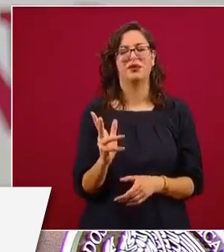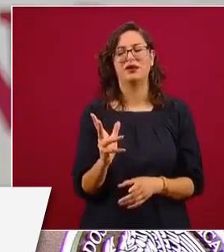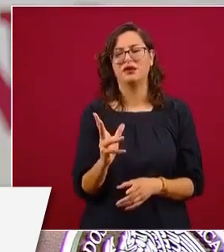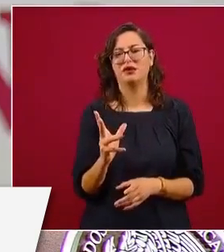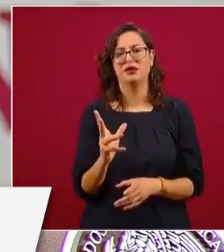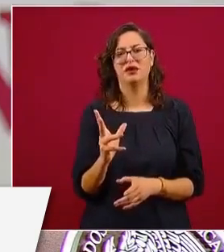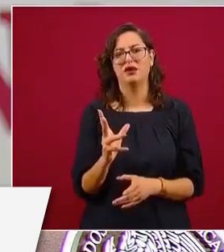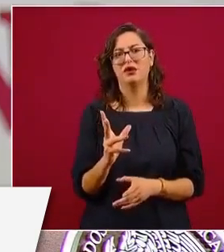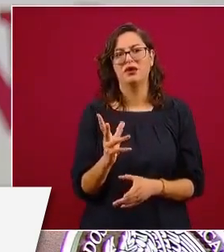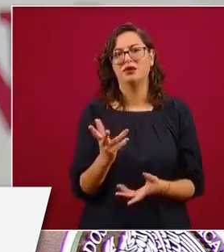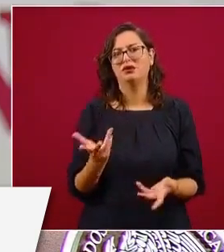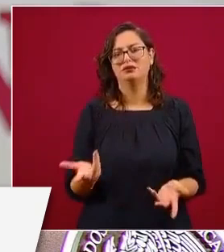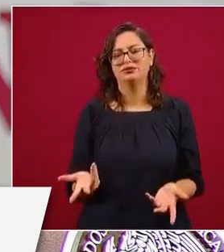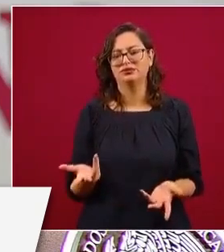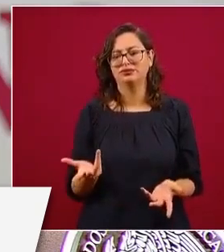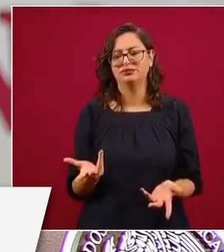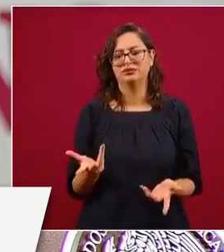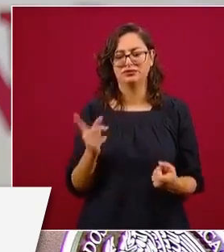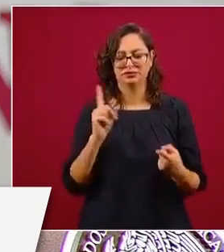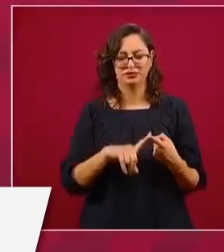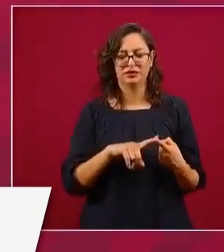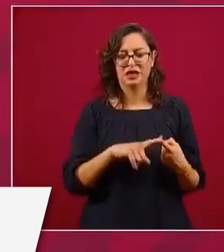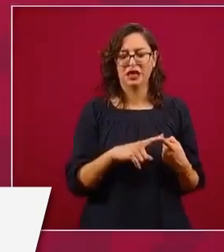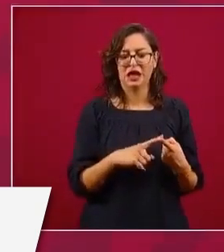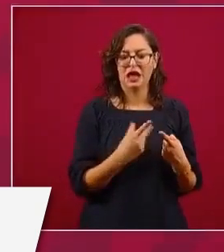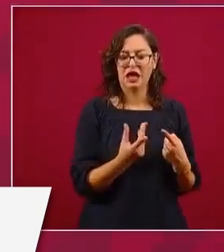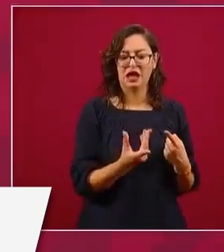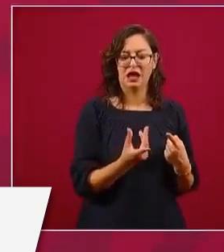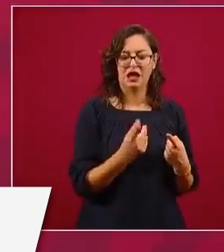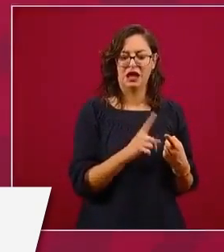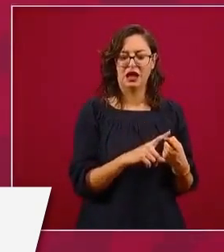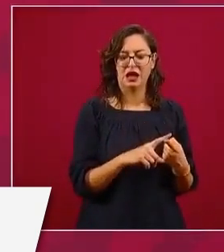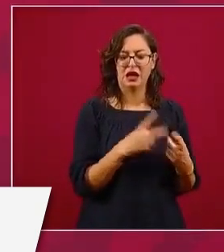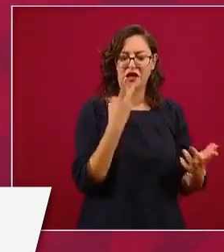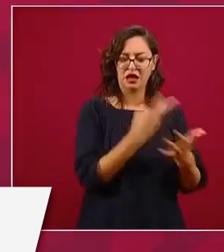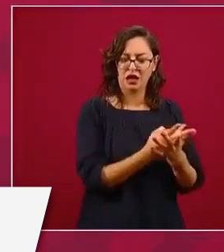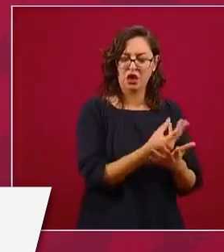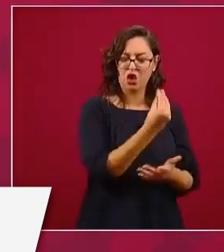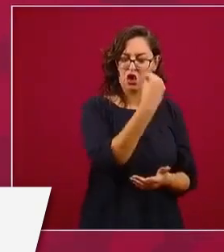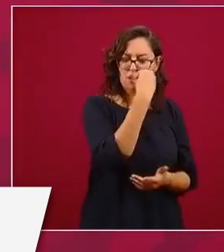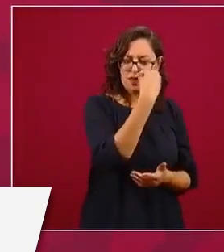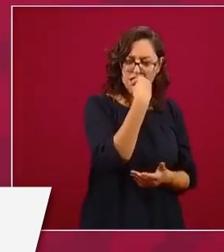toda la alimentación de los reclusos,